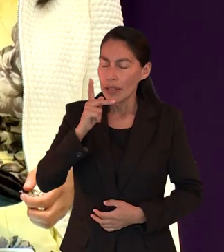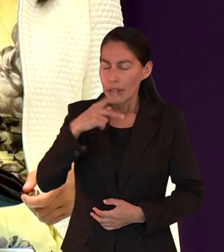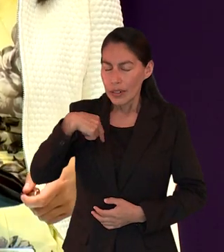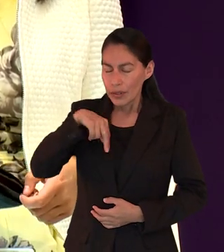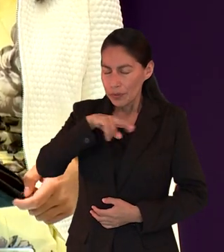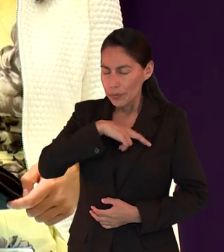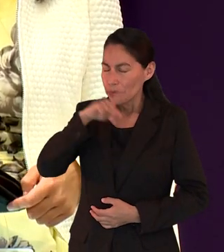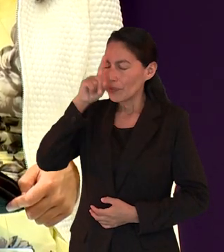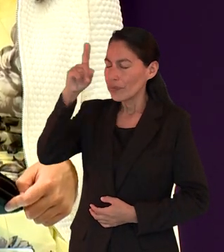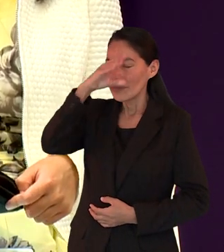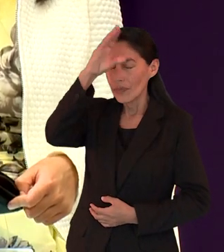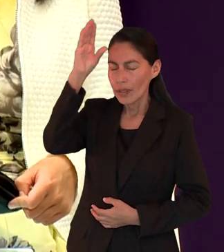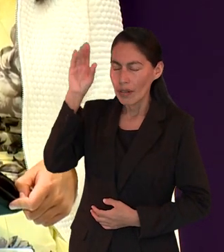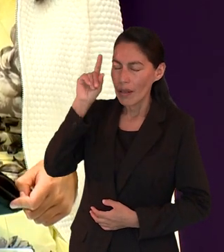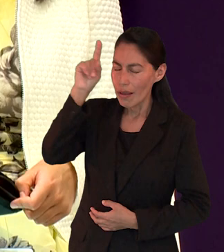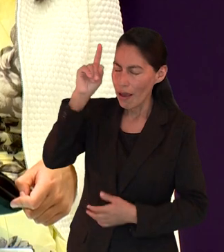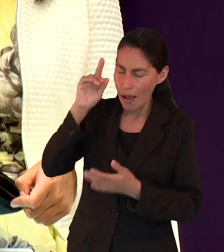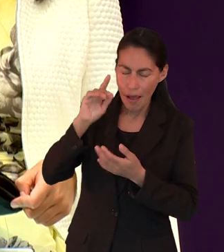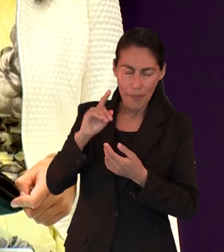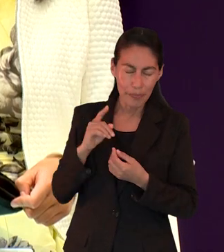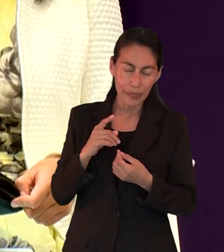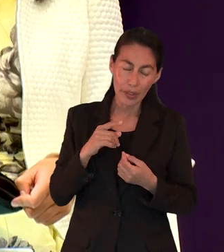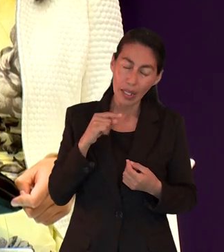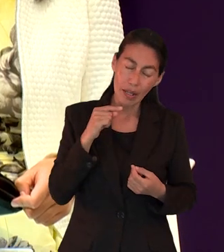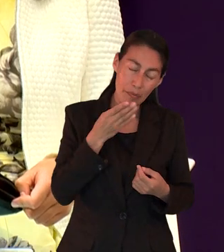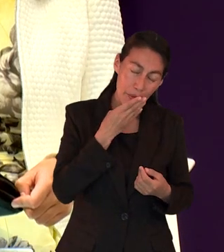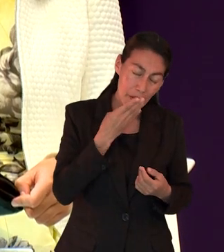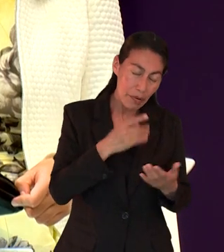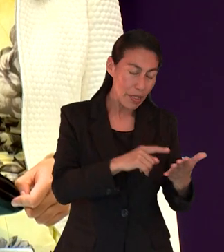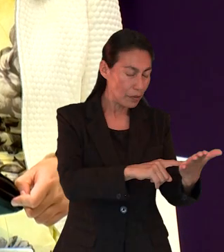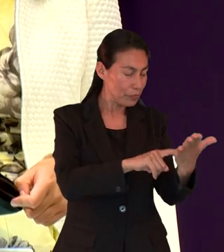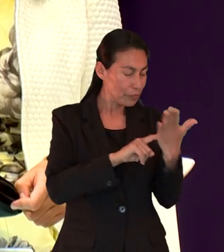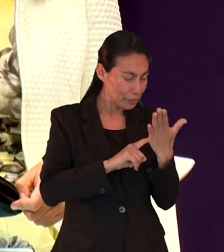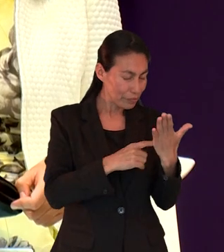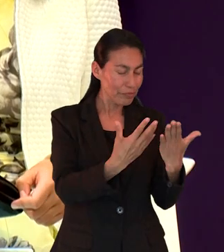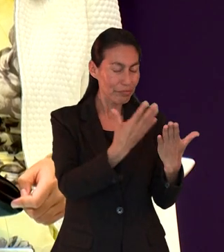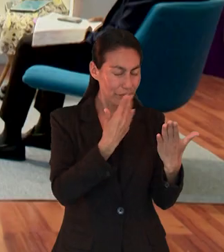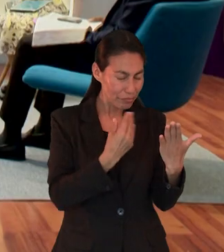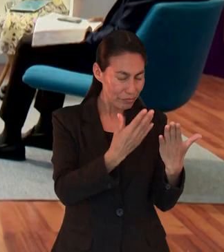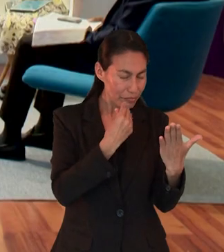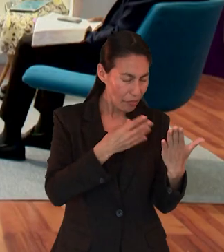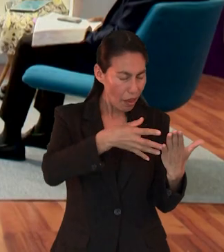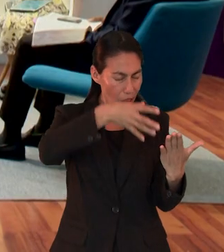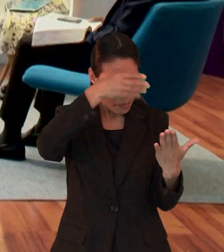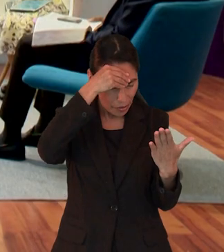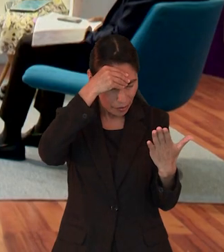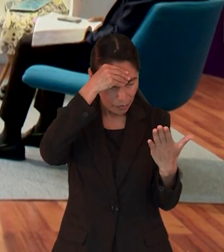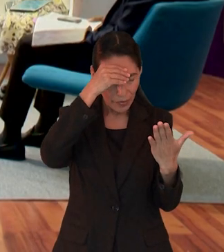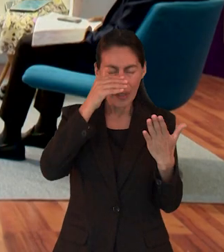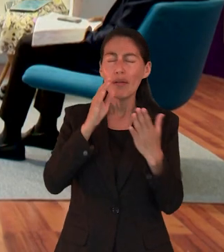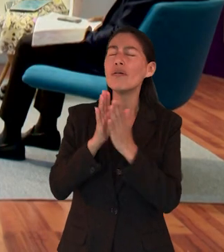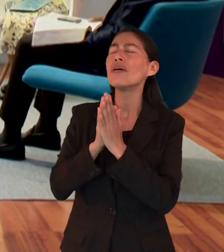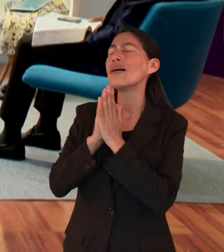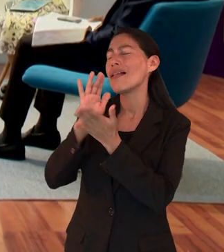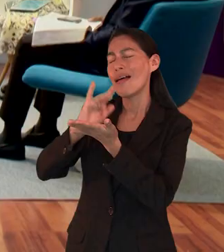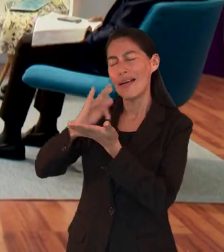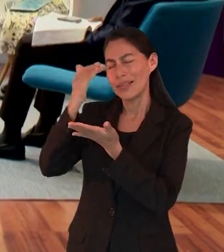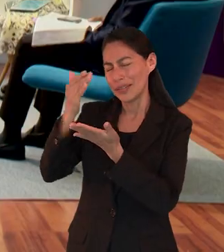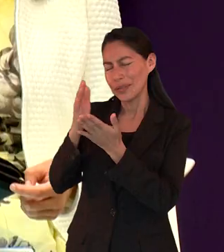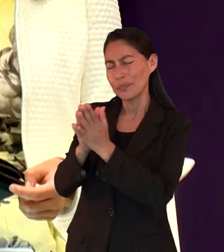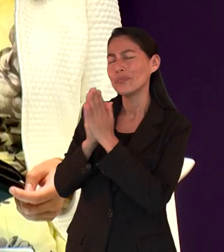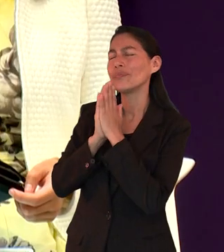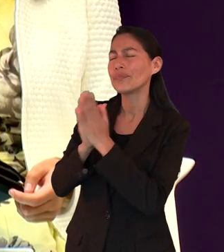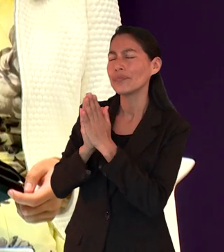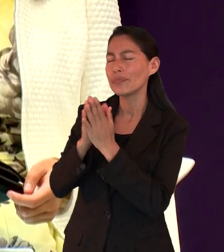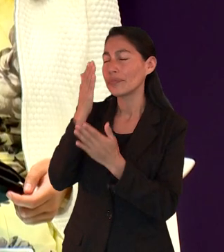nuestro que estás en el cielo, te damos muchas gracias porque en la Biblia tú nos dejas hermosas enseñanzas, y en este momento pedimos tu bendición,